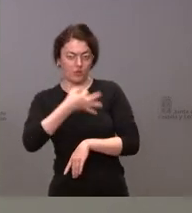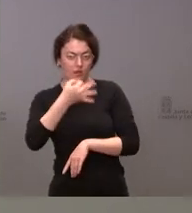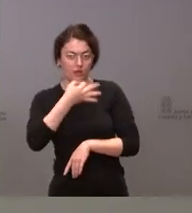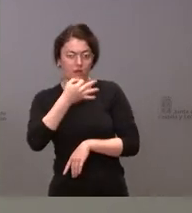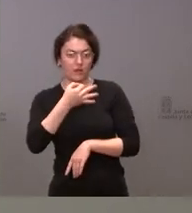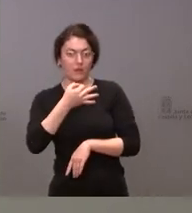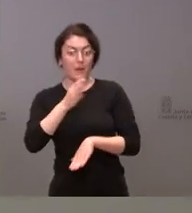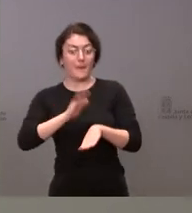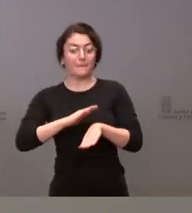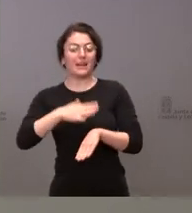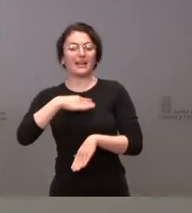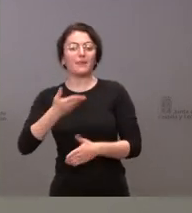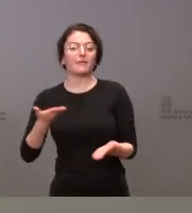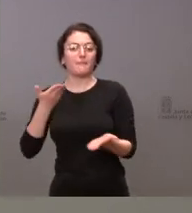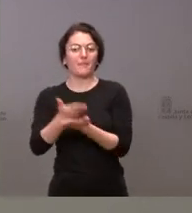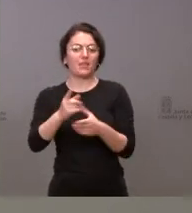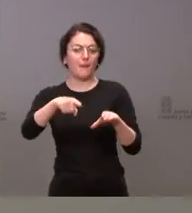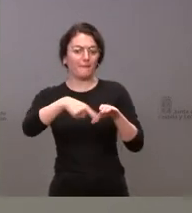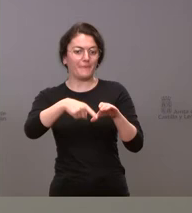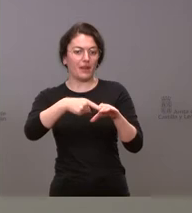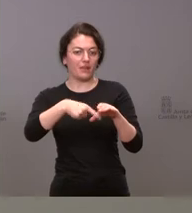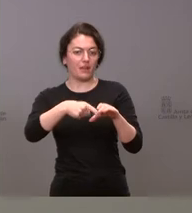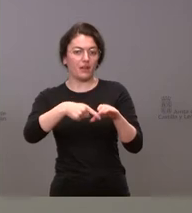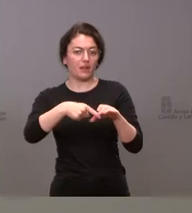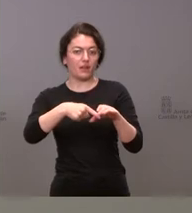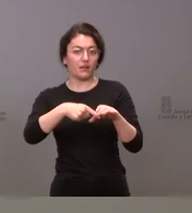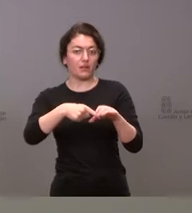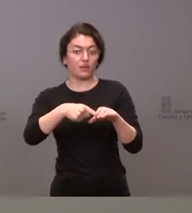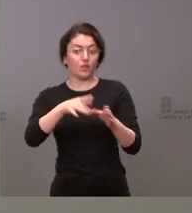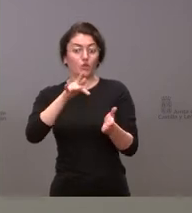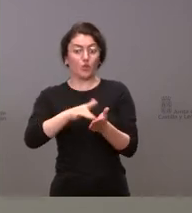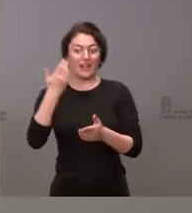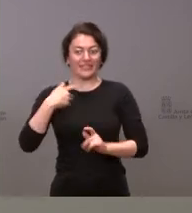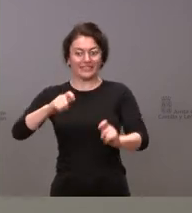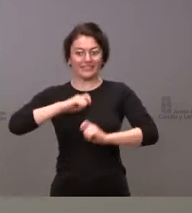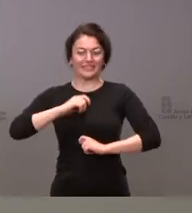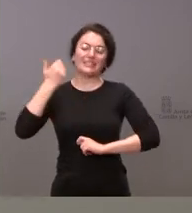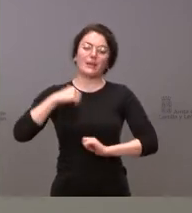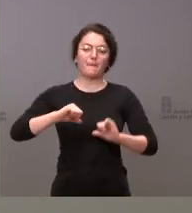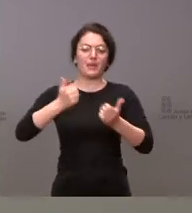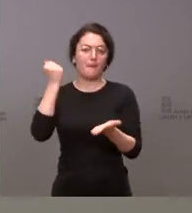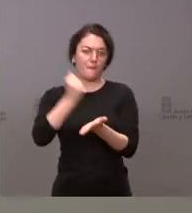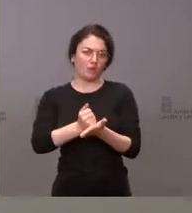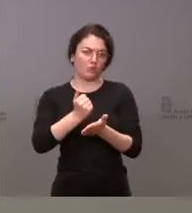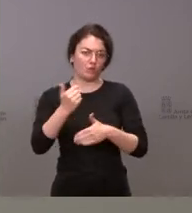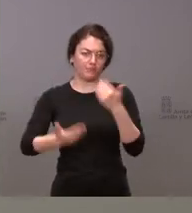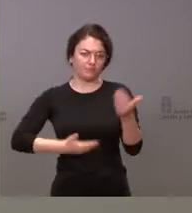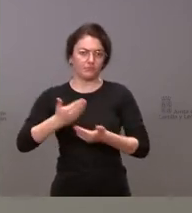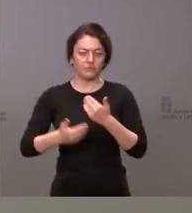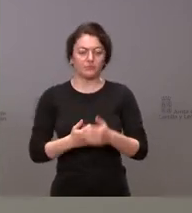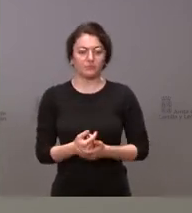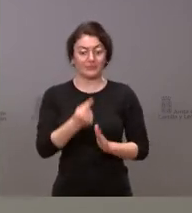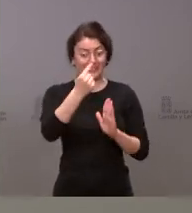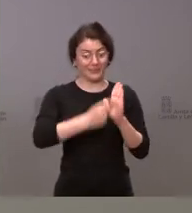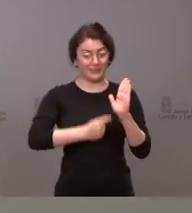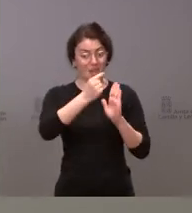puedan solicitar esa plaza que posteriormente, cuando se adjudique, será el proceso de la matrícula. Los criterios que